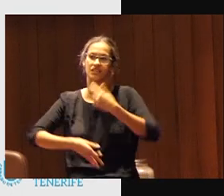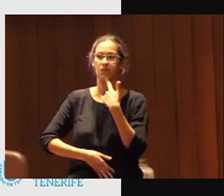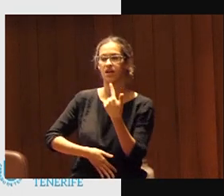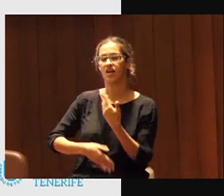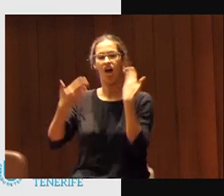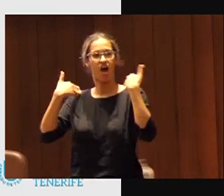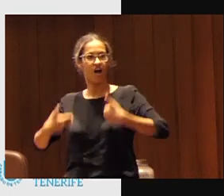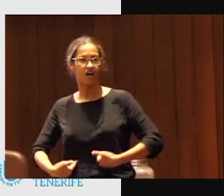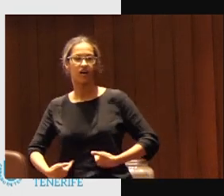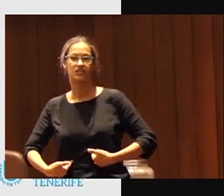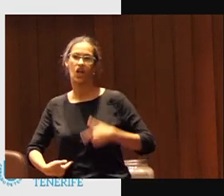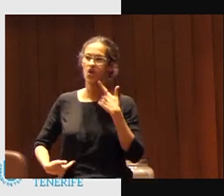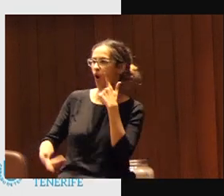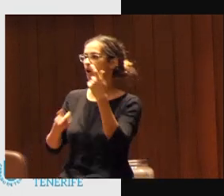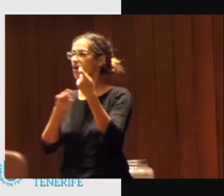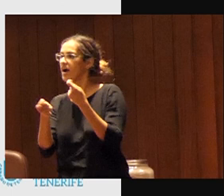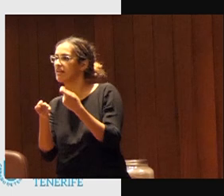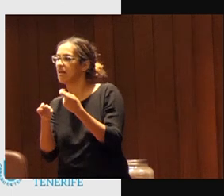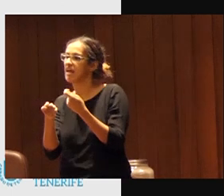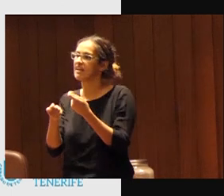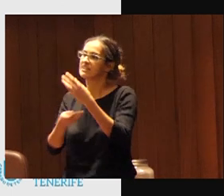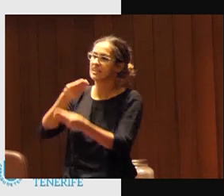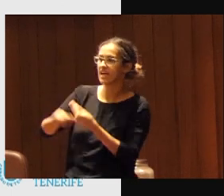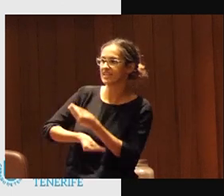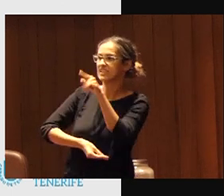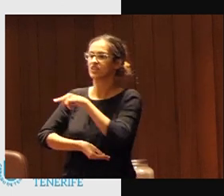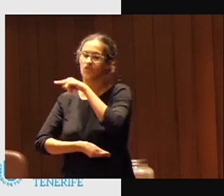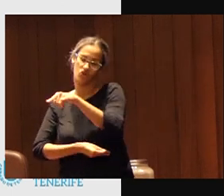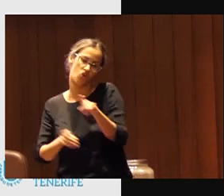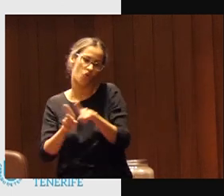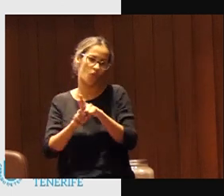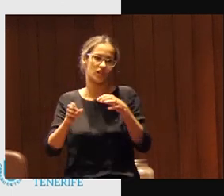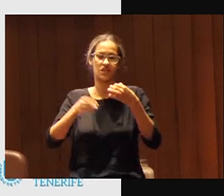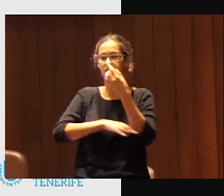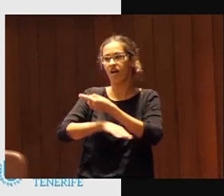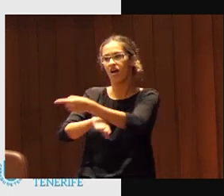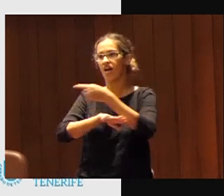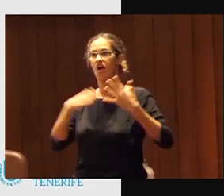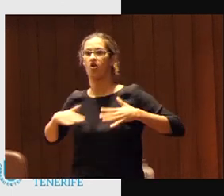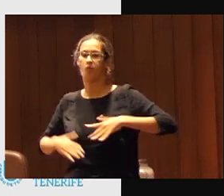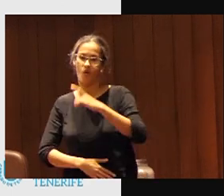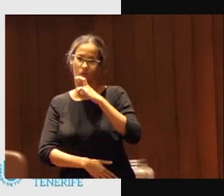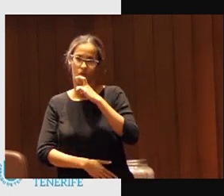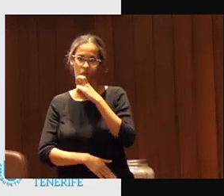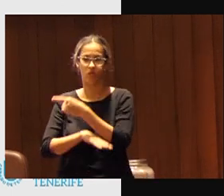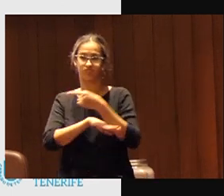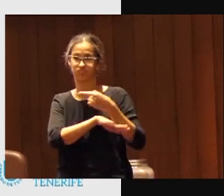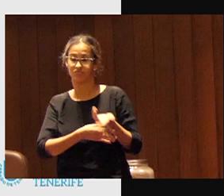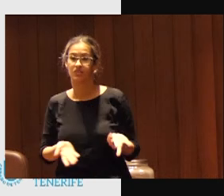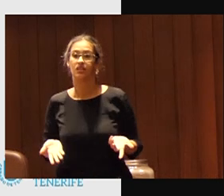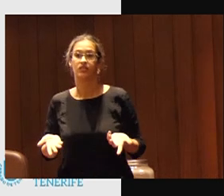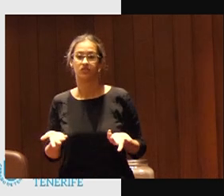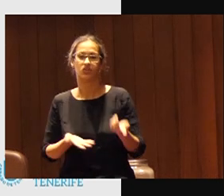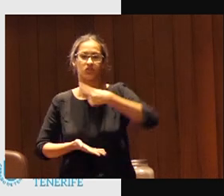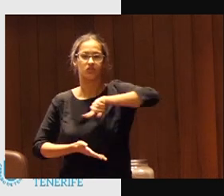nuestro cuerpo ya sabéis en el ámbito deportivo constantemente nos están diciendo cómo nos tenemos que vestir ¿estamos pensando realmente